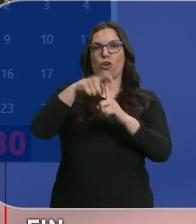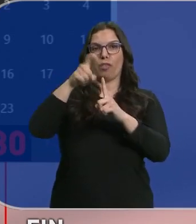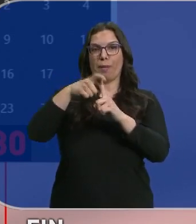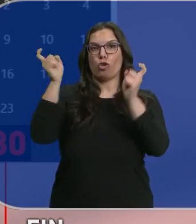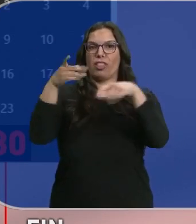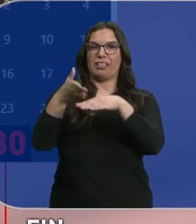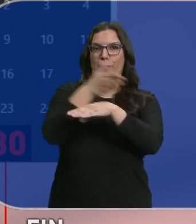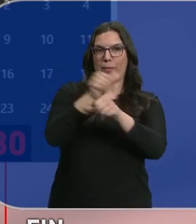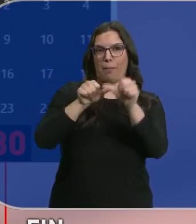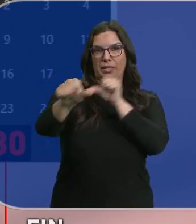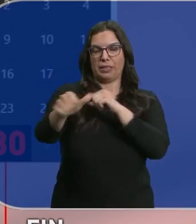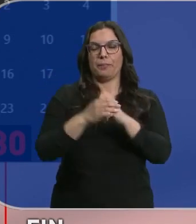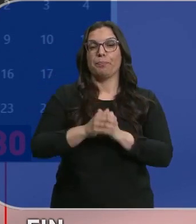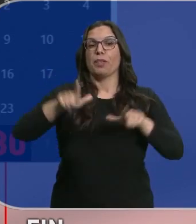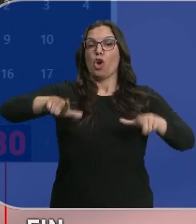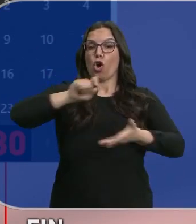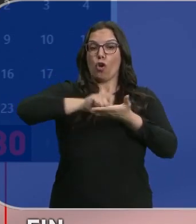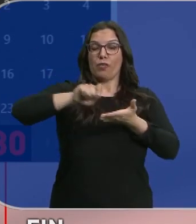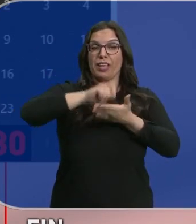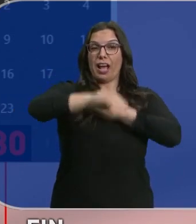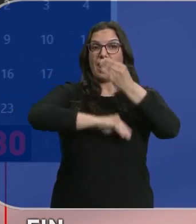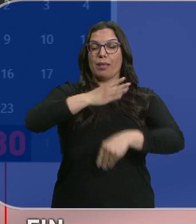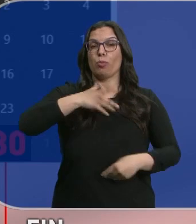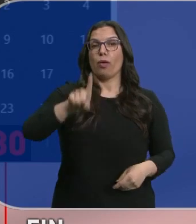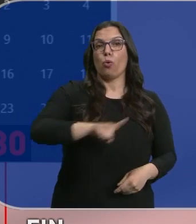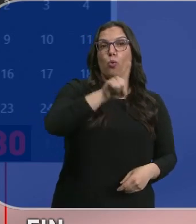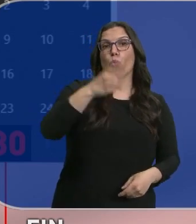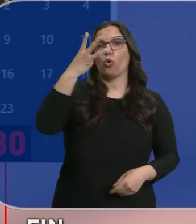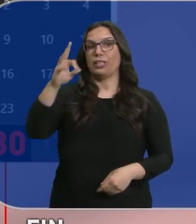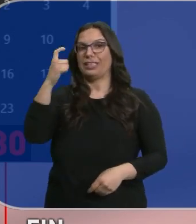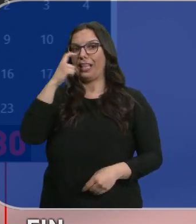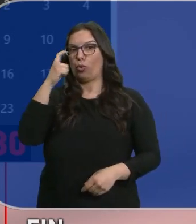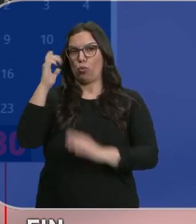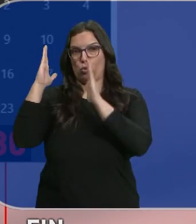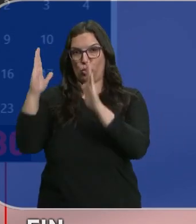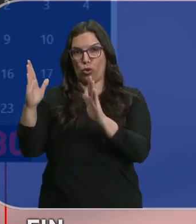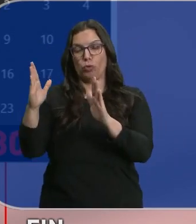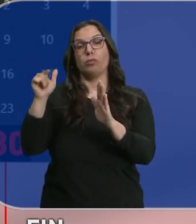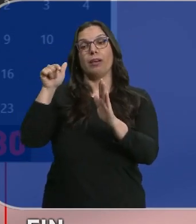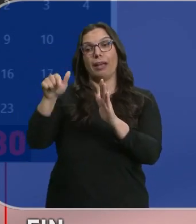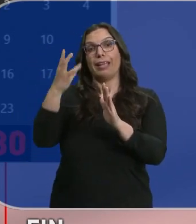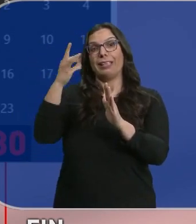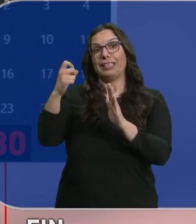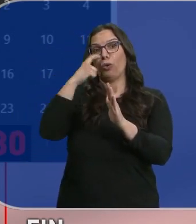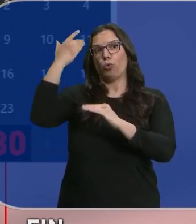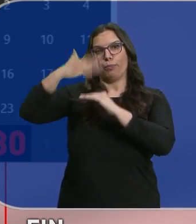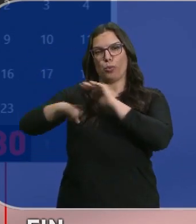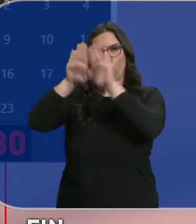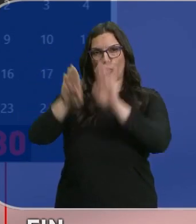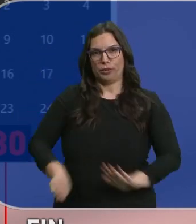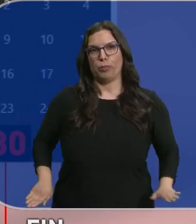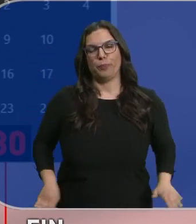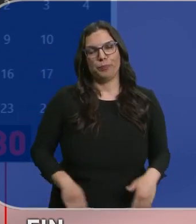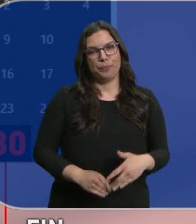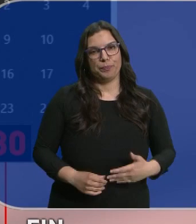y con cita previa. En las oficinas podrá realizarse entre el 1 y el 30 de junio de 2023, día en el que termina la campaña de la